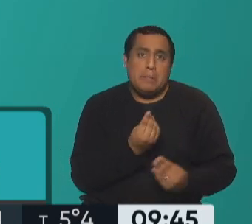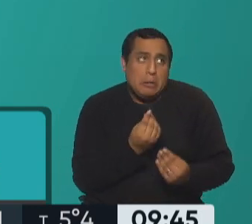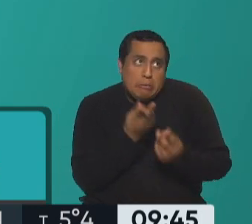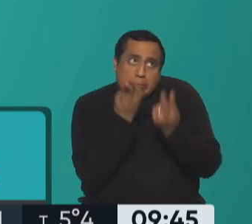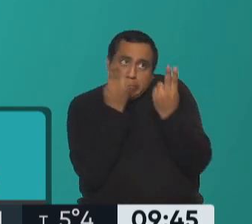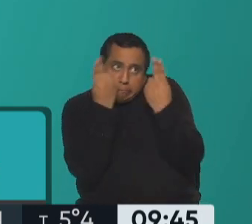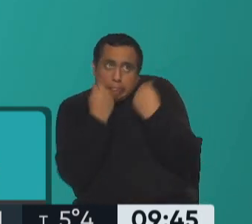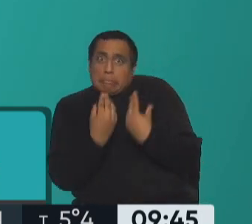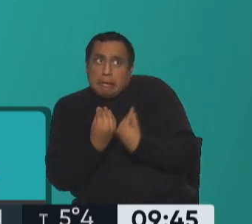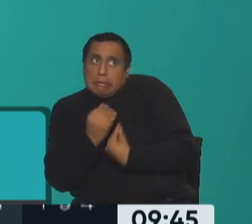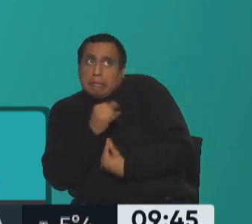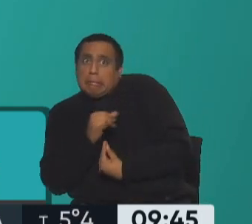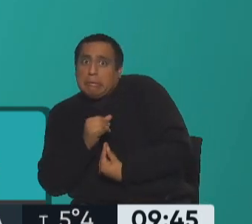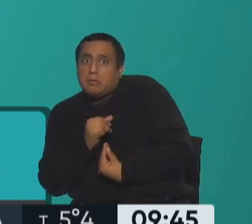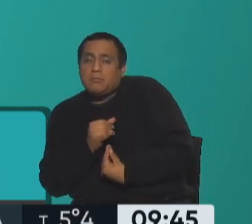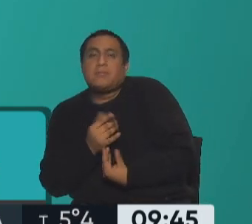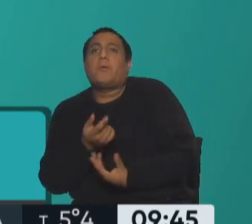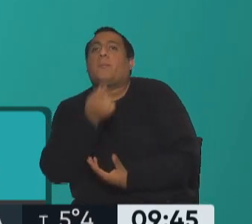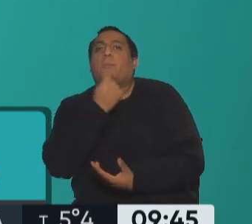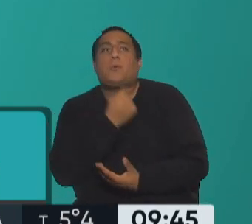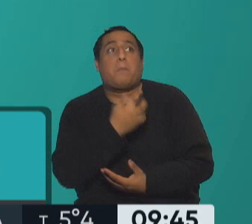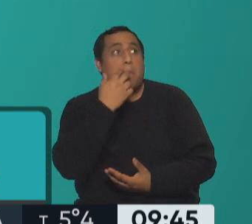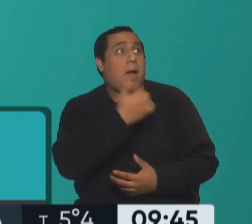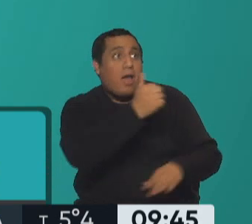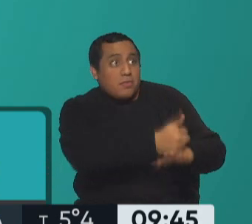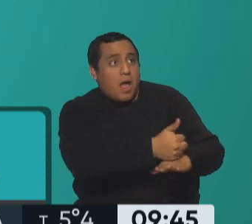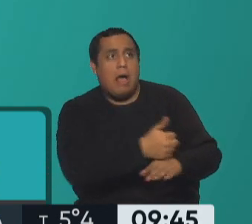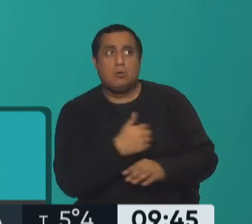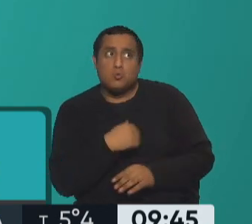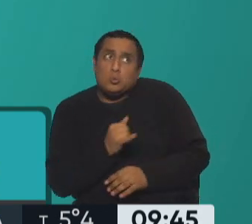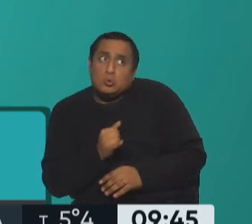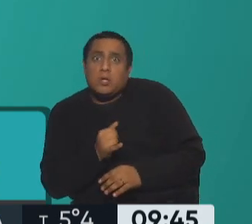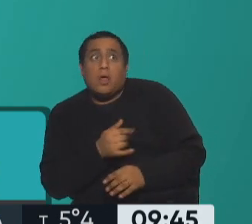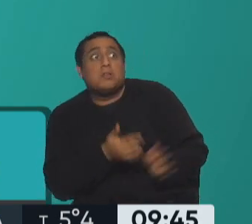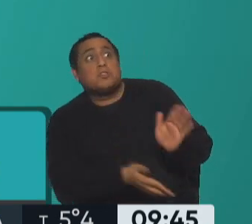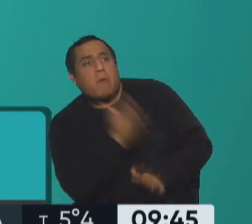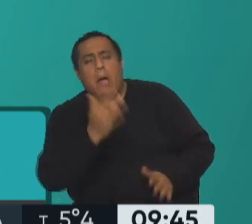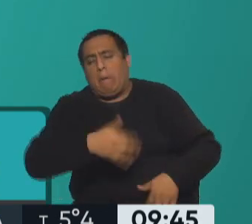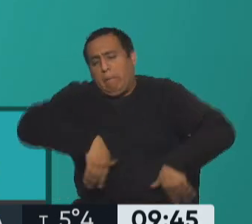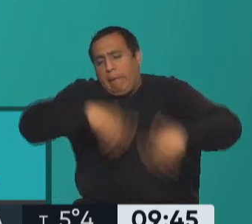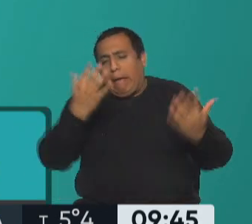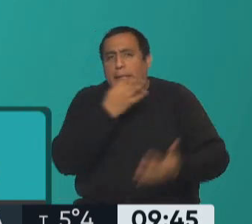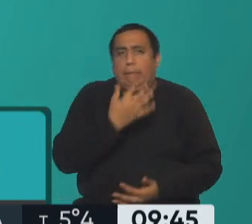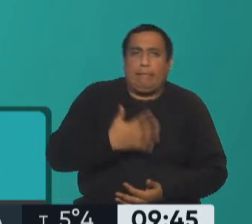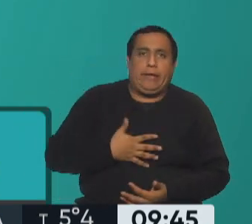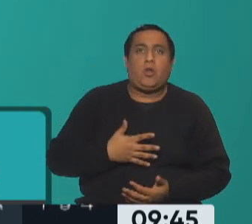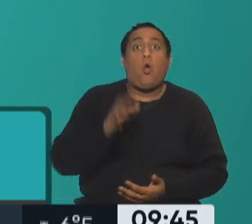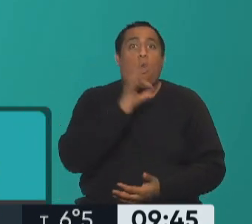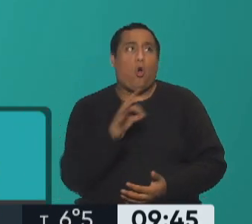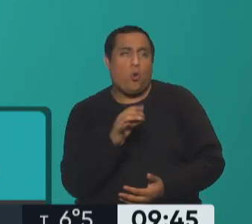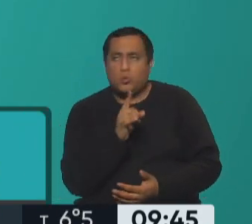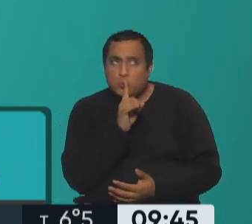obedecer por miedo significa cuando está papá le hago caso, cuando no está papá hago lo que quiero o me escondo mejor para hacer lo que yo quiero. Hay un